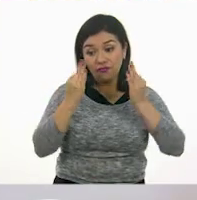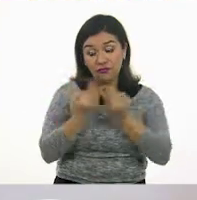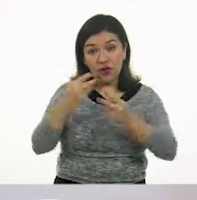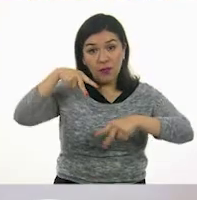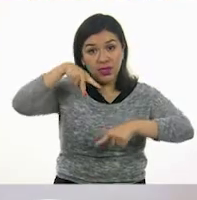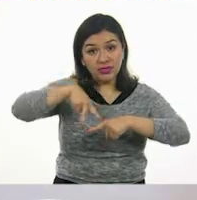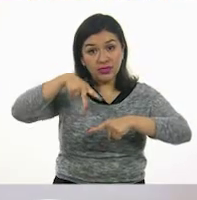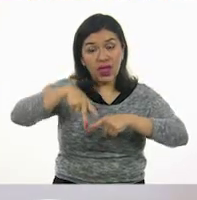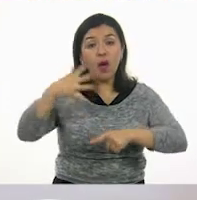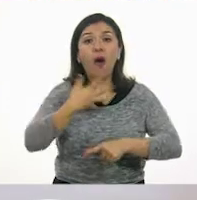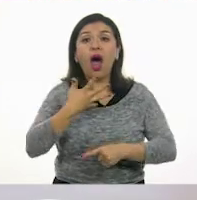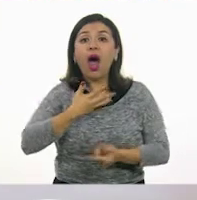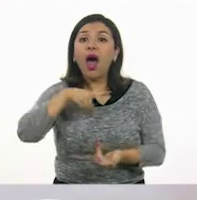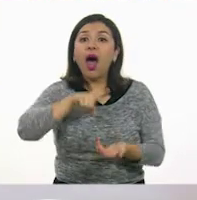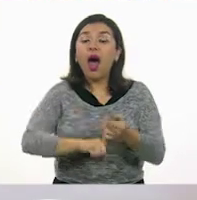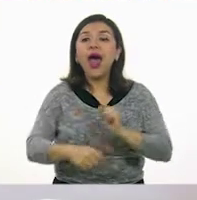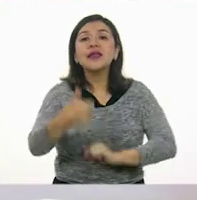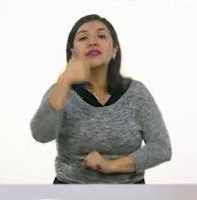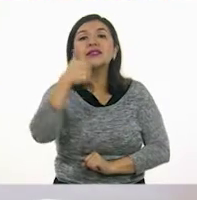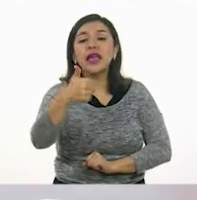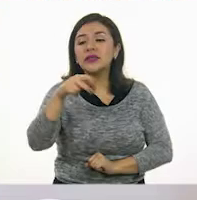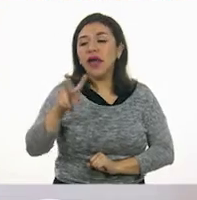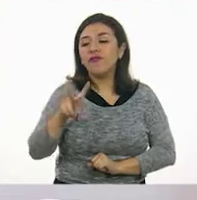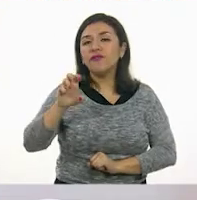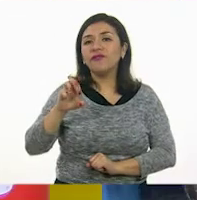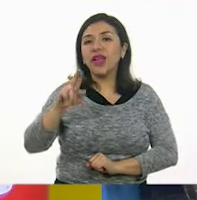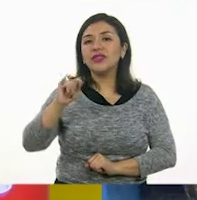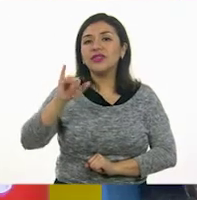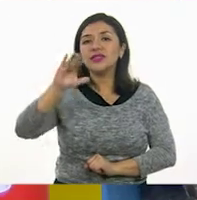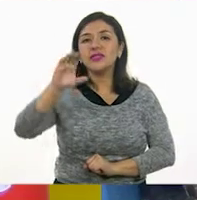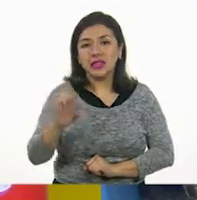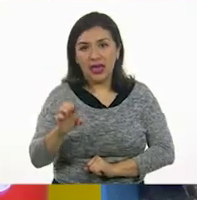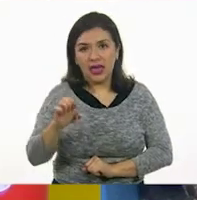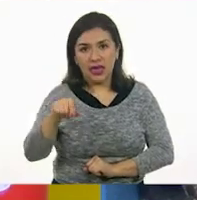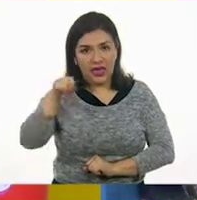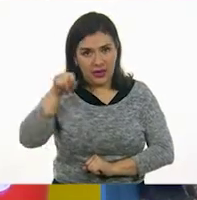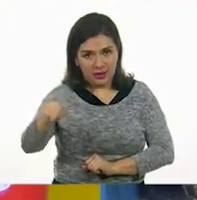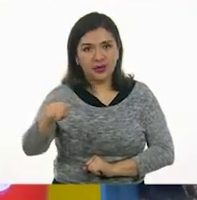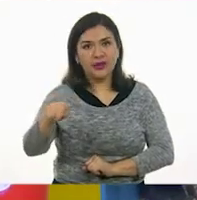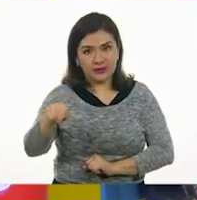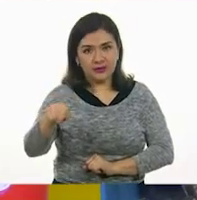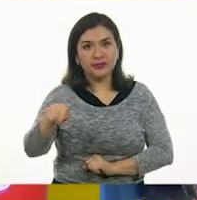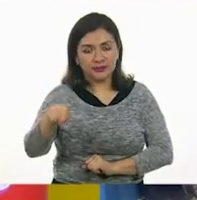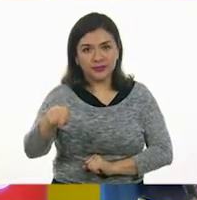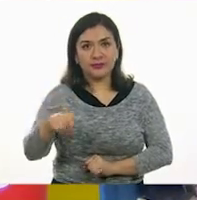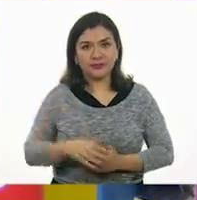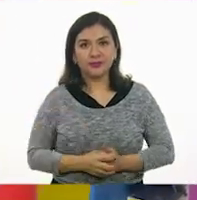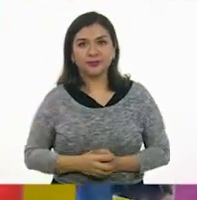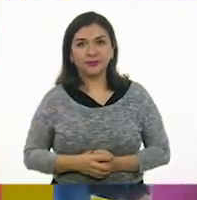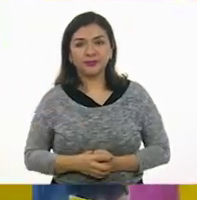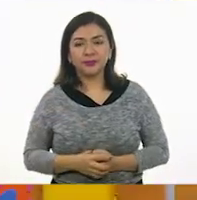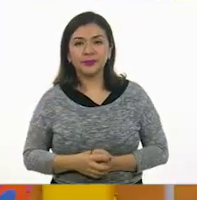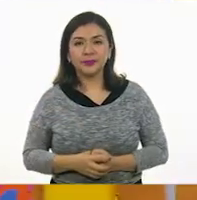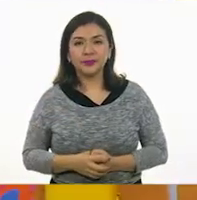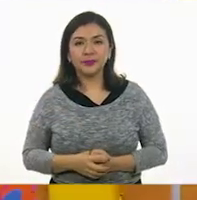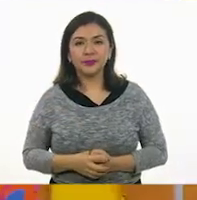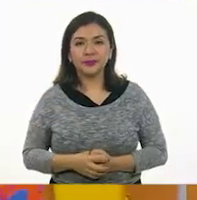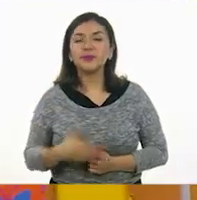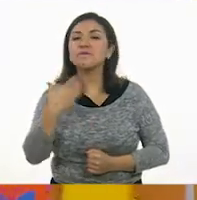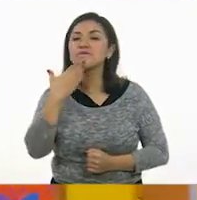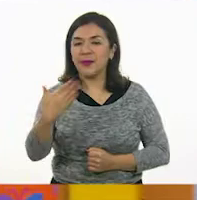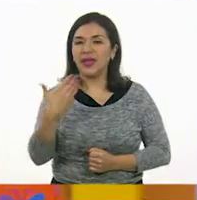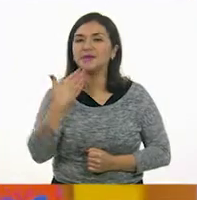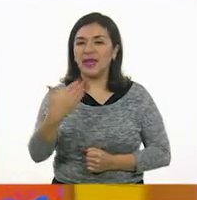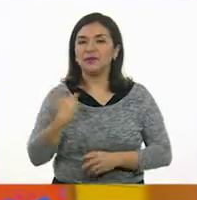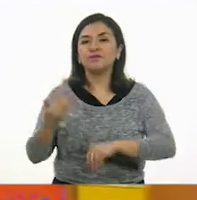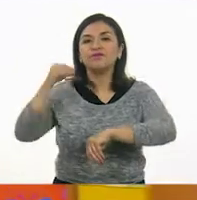tiene seis vértices este prisma que... Triangular. Triangular, exactamente. Vamos a ponerlo aquí, que